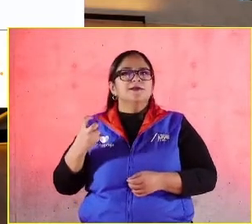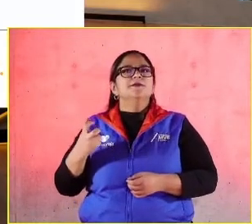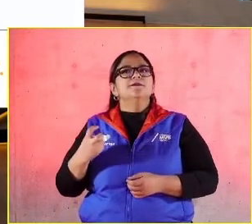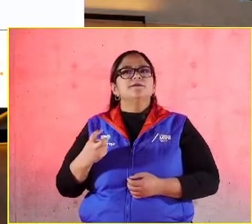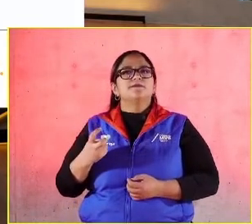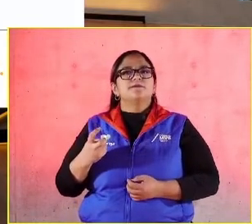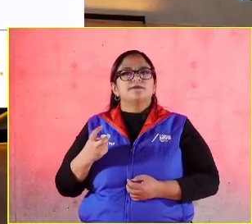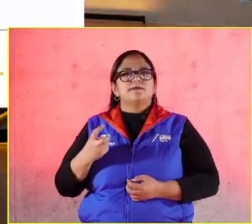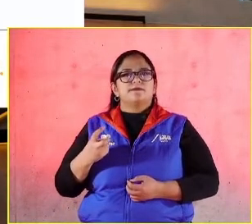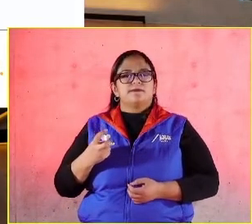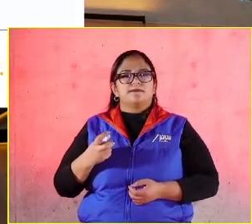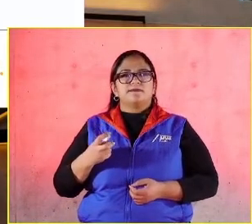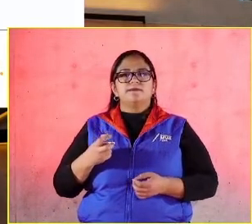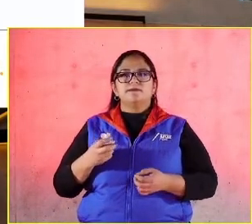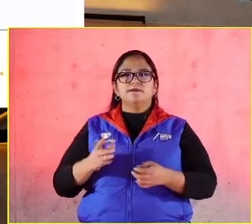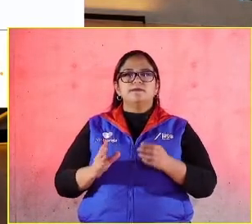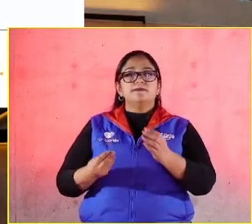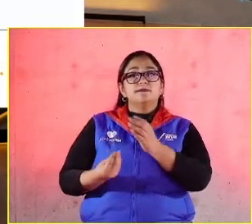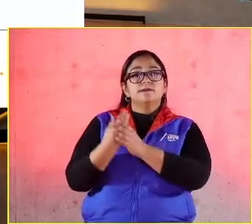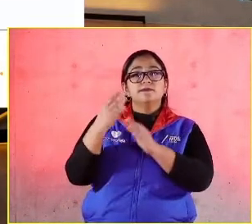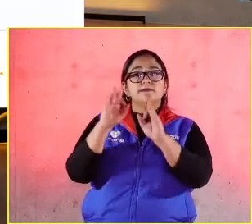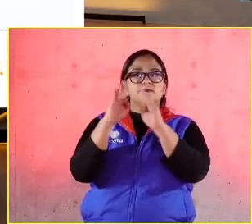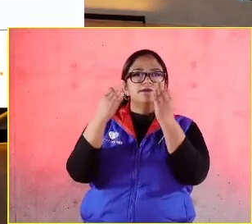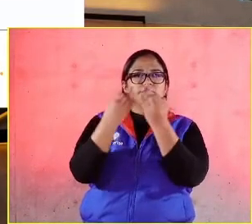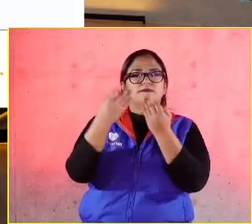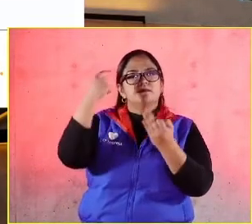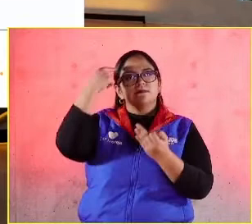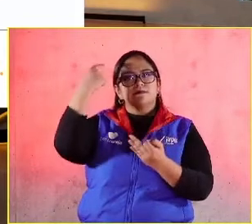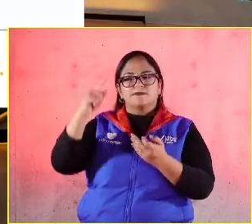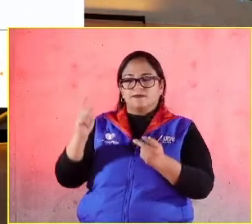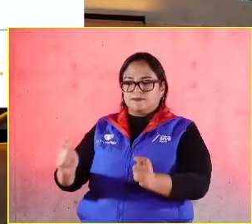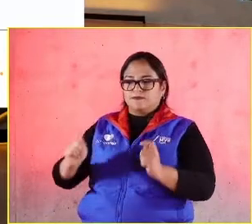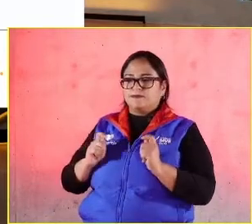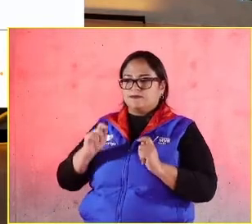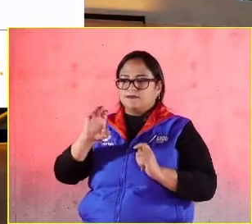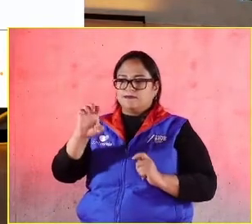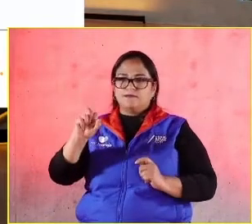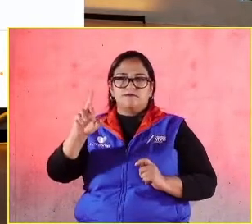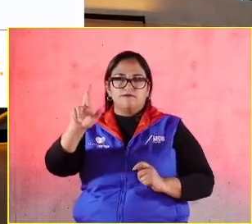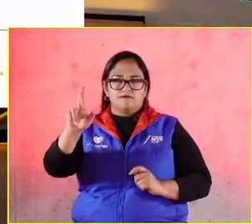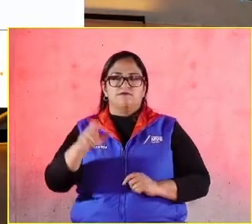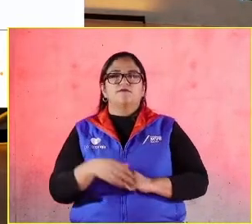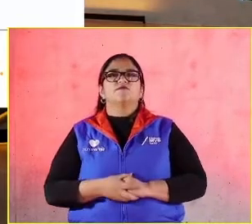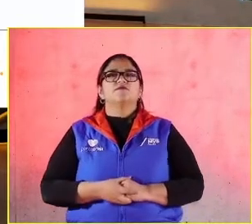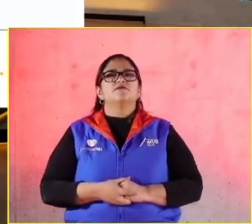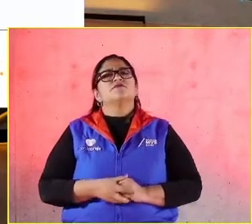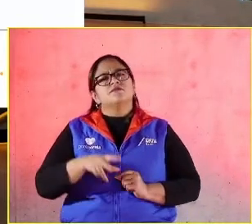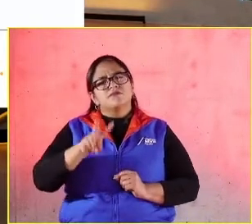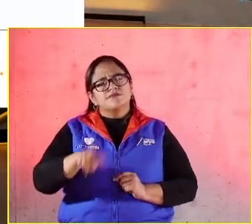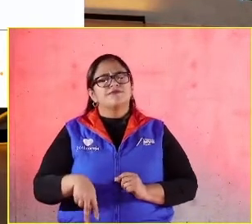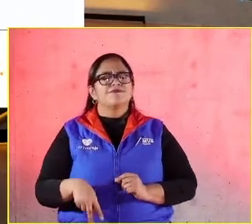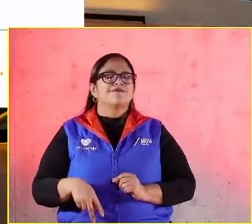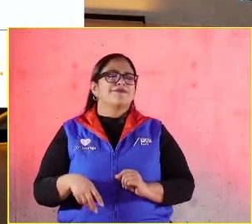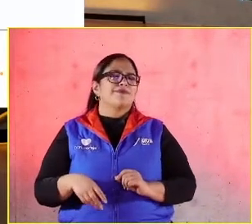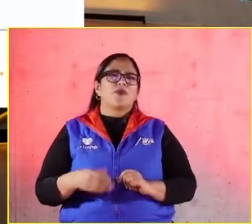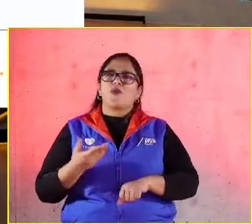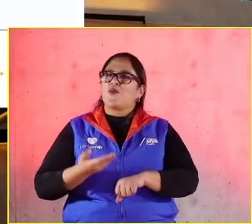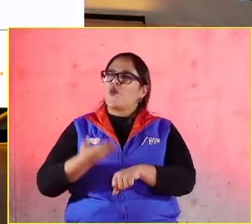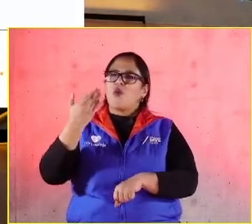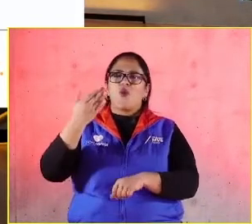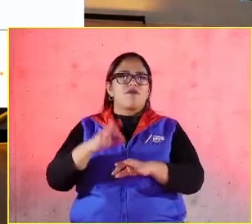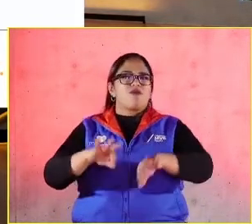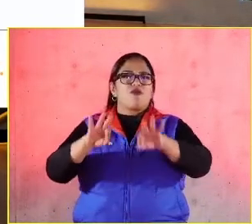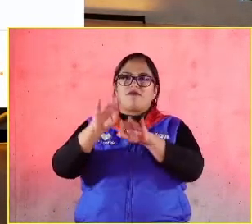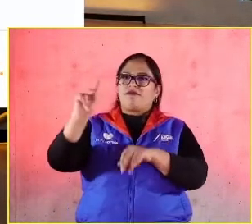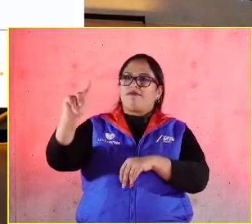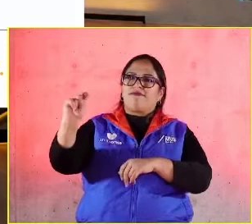el nuevo modelo de operación del distintivo. Como les dije, lo tecnológico pues era indispensable y lo estamos